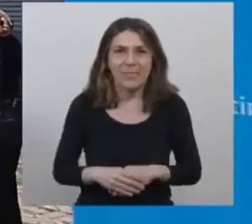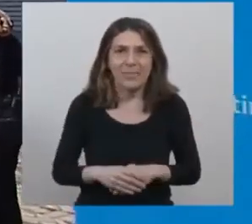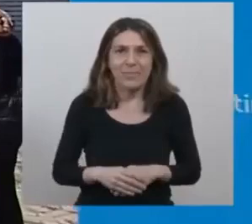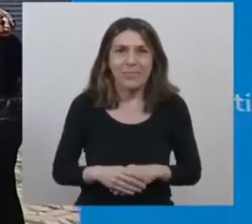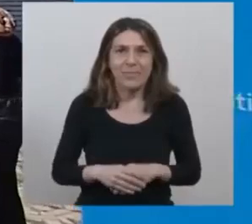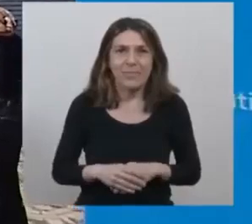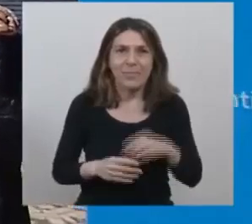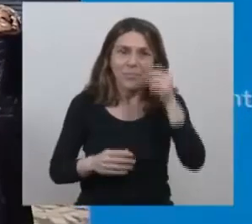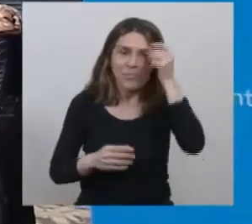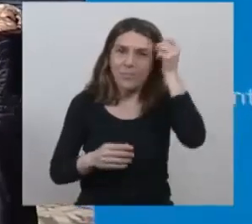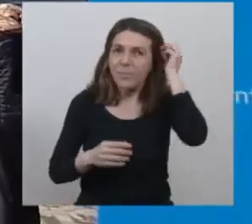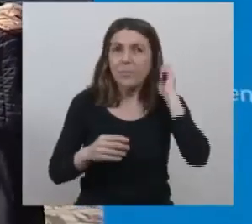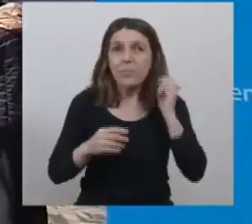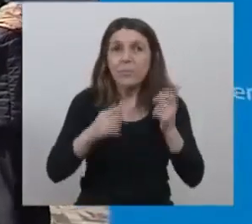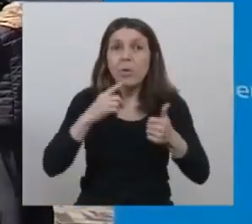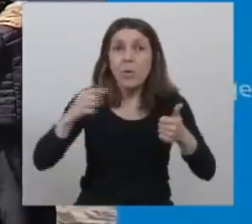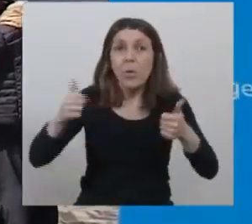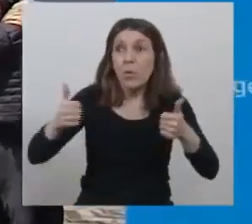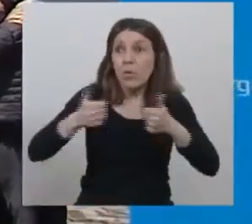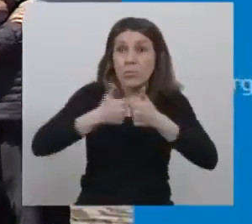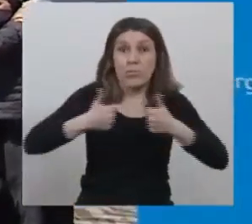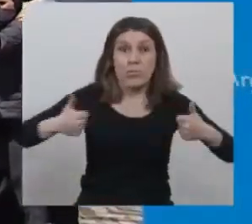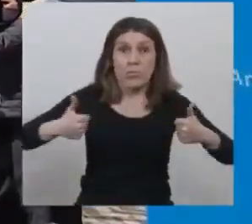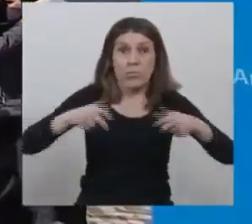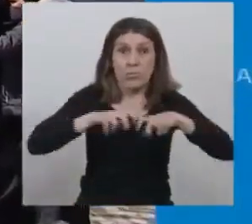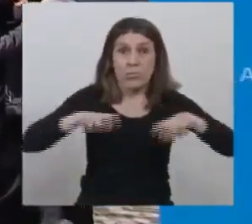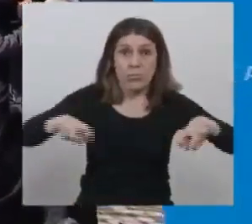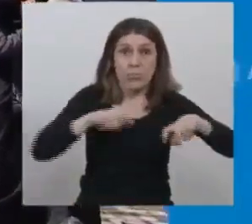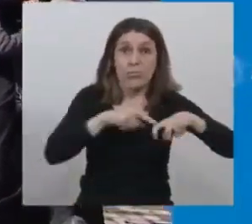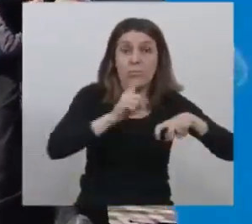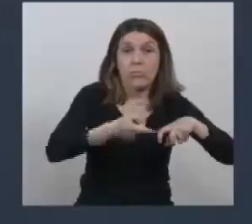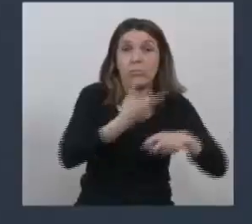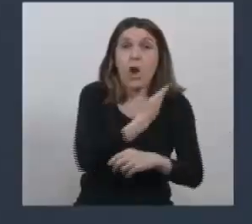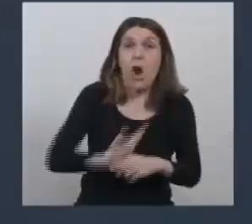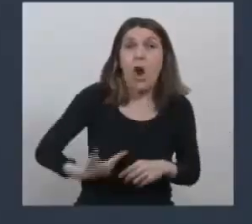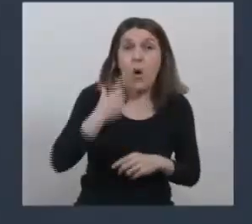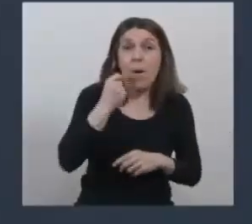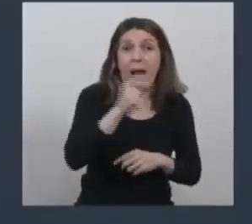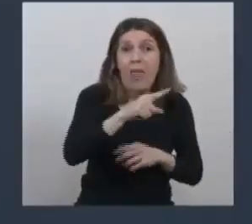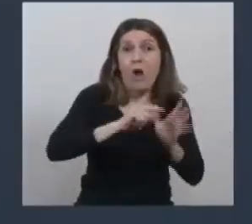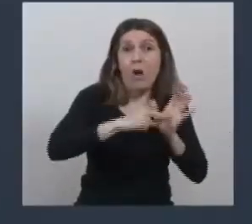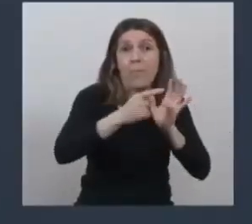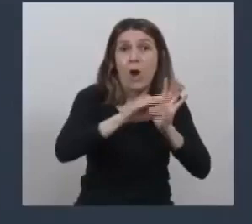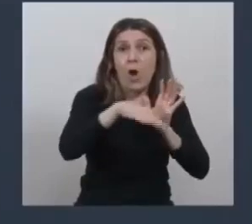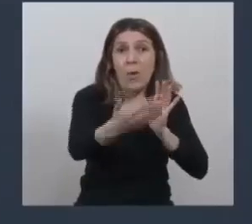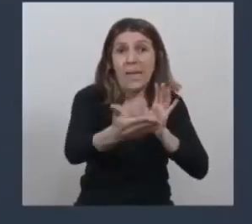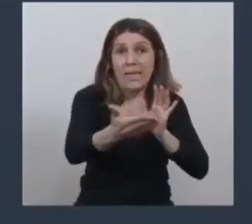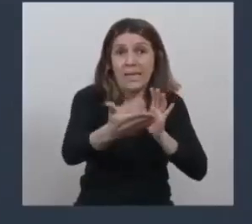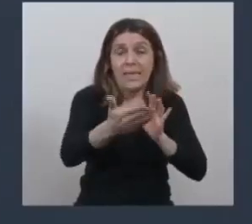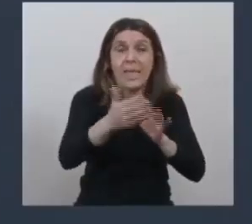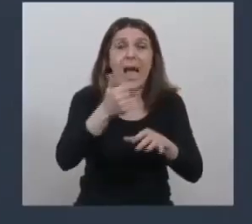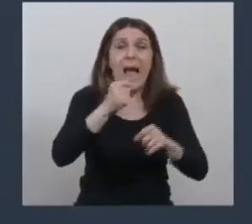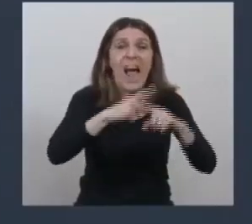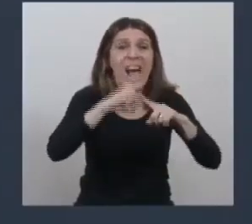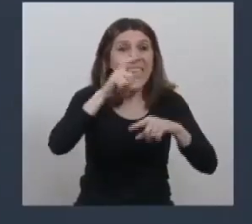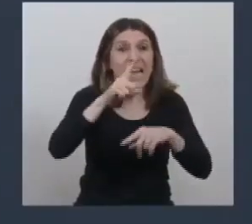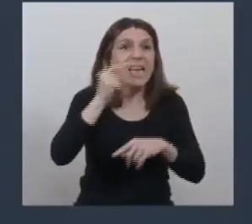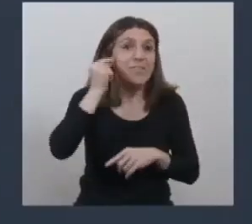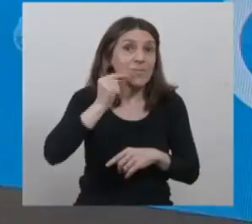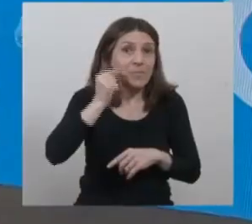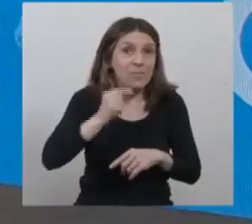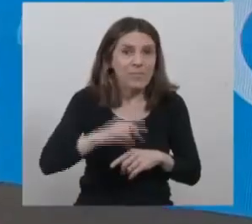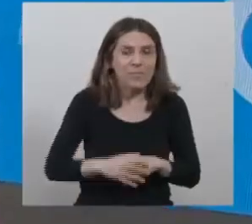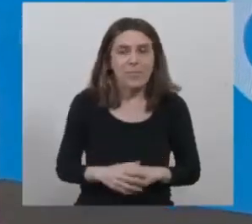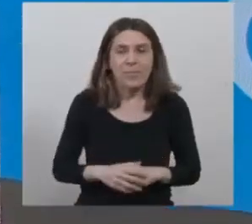Lo acompañan el señor Gobernador de la Provincia de Buenos Aires, Axel Kicillof.